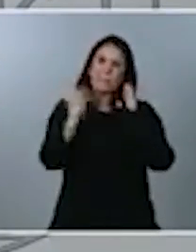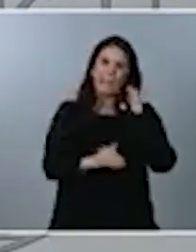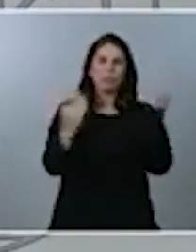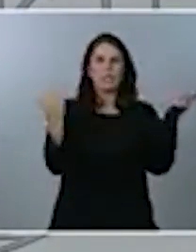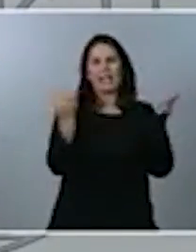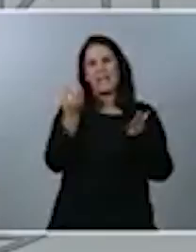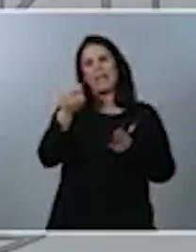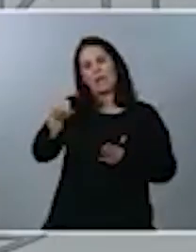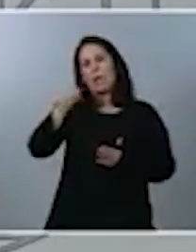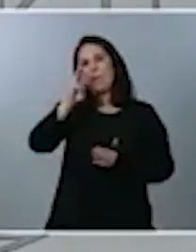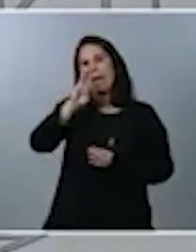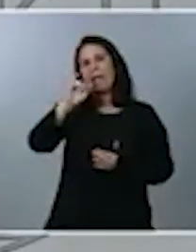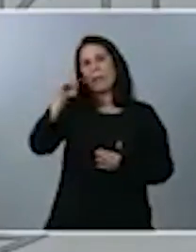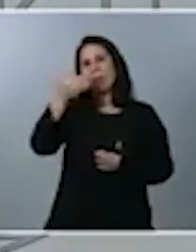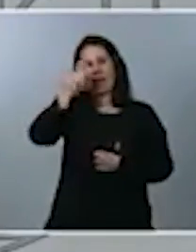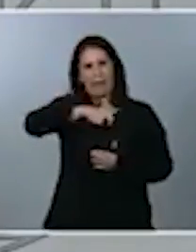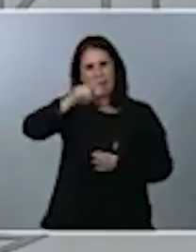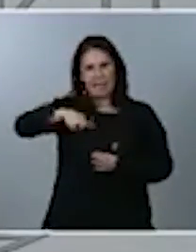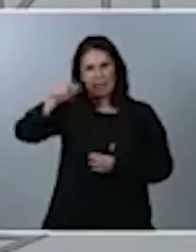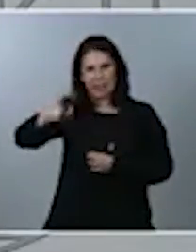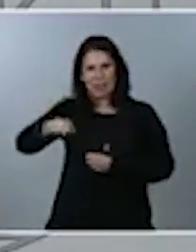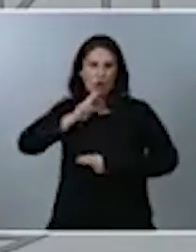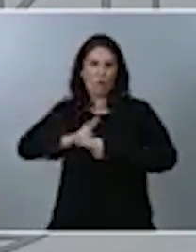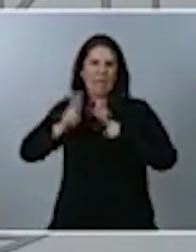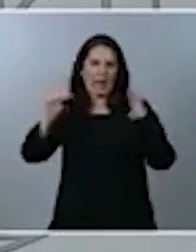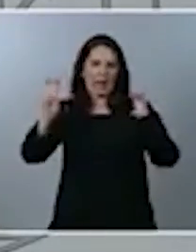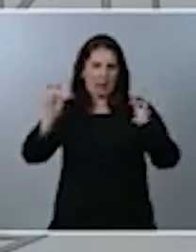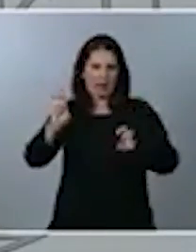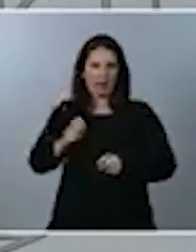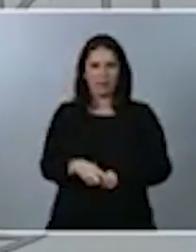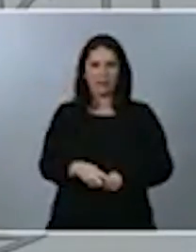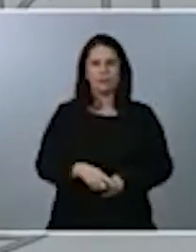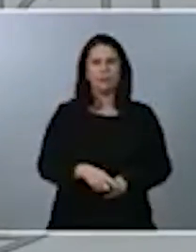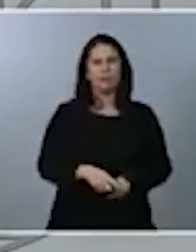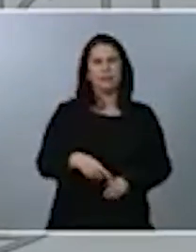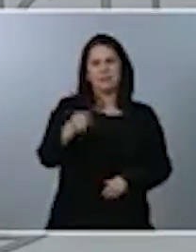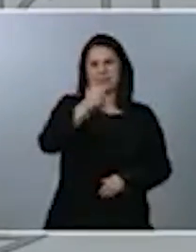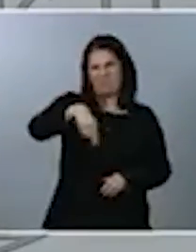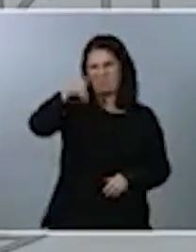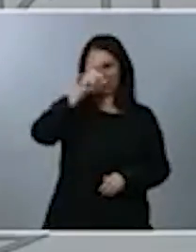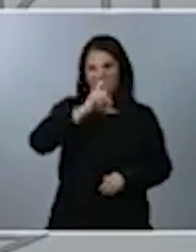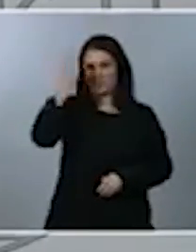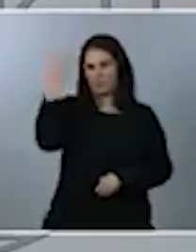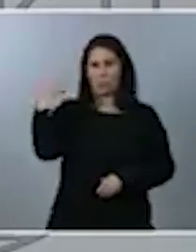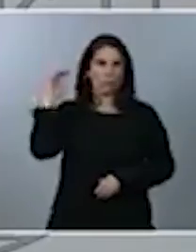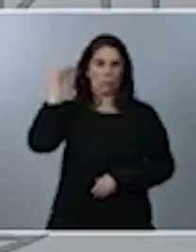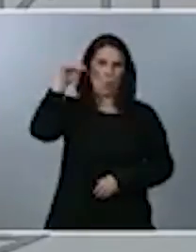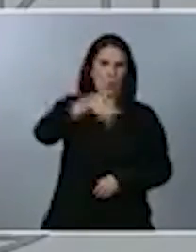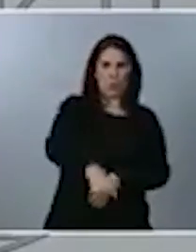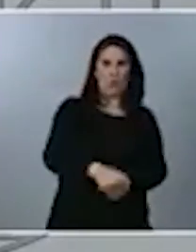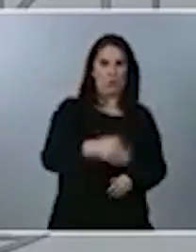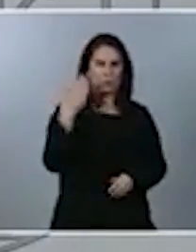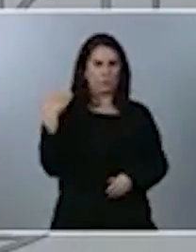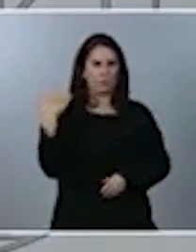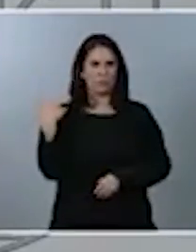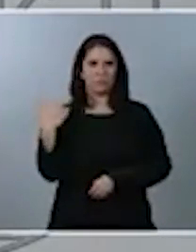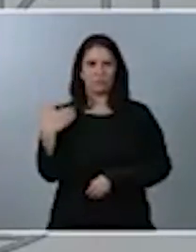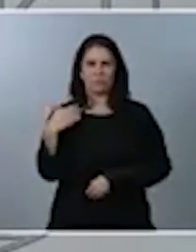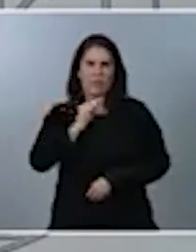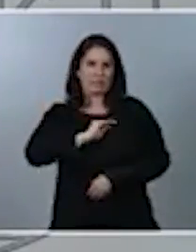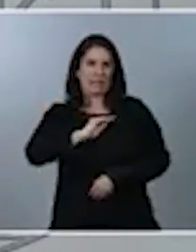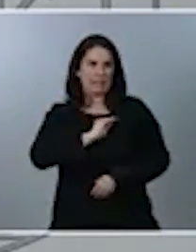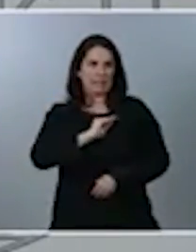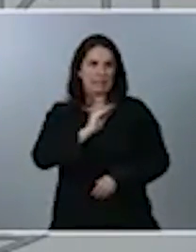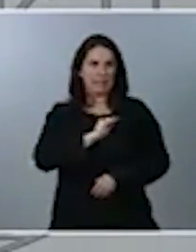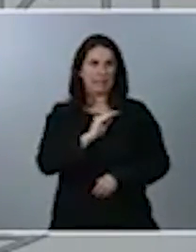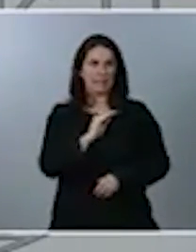con la anterior crisis que los fiscales, ustedes recordarán, cayeron a plomo de una forma contundente con la propia actividad.